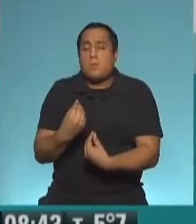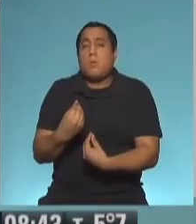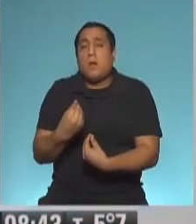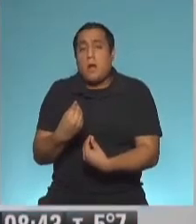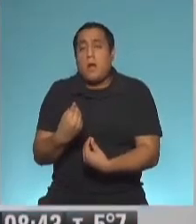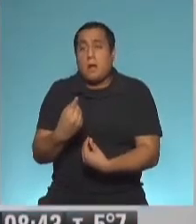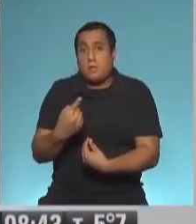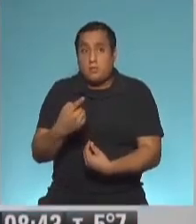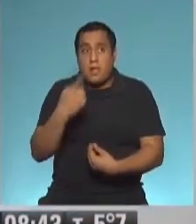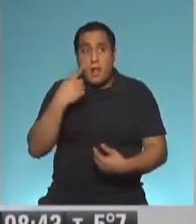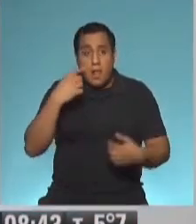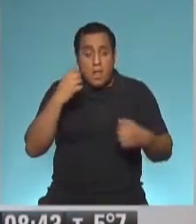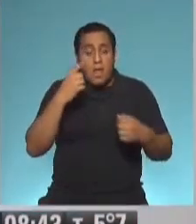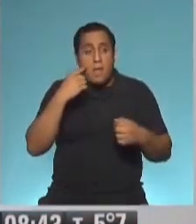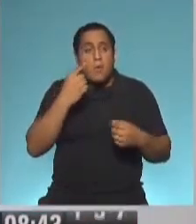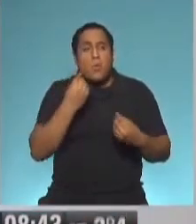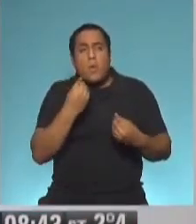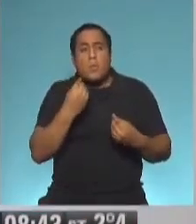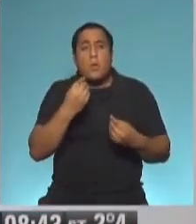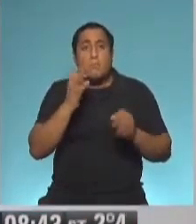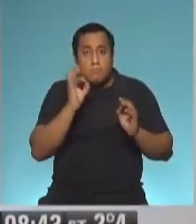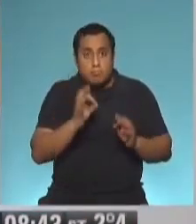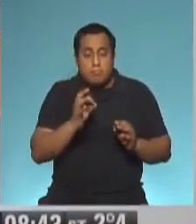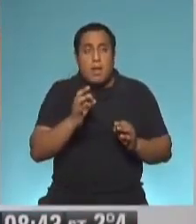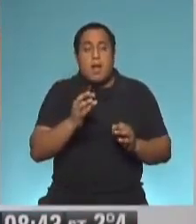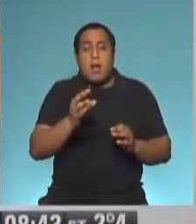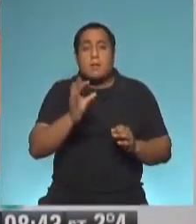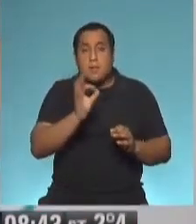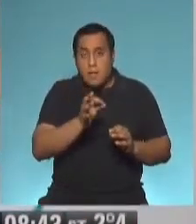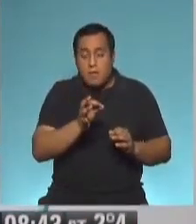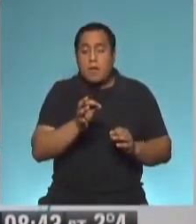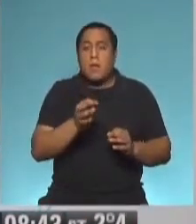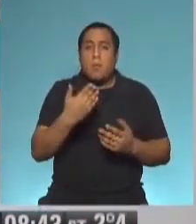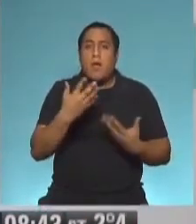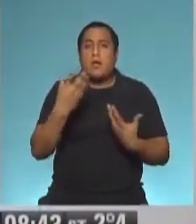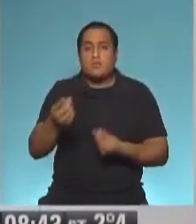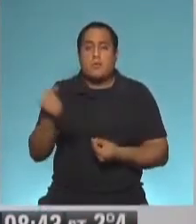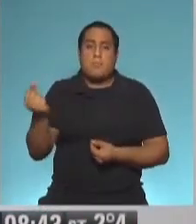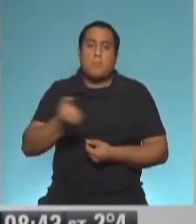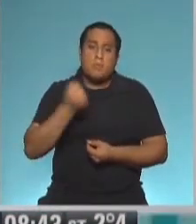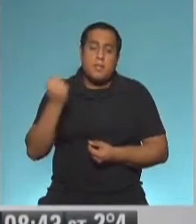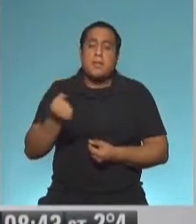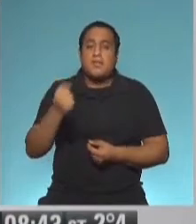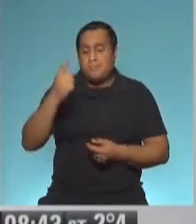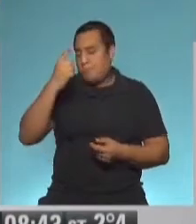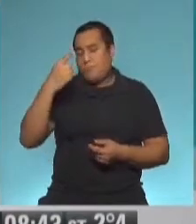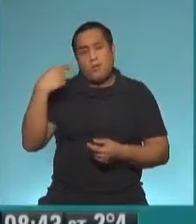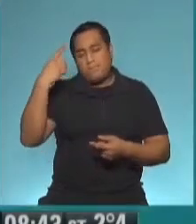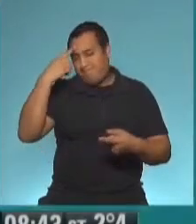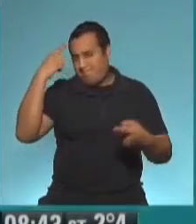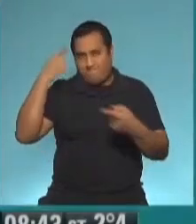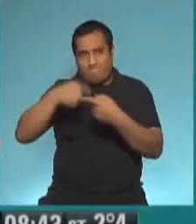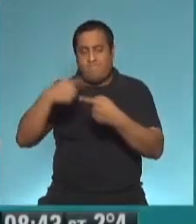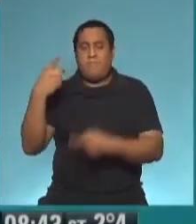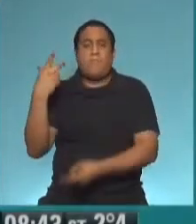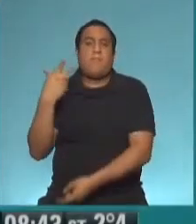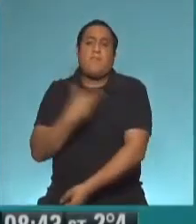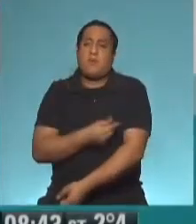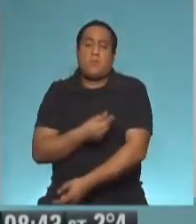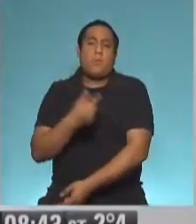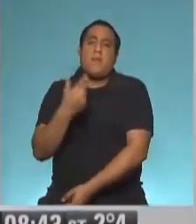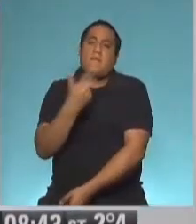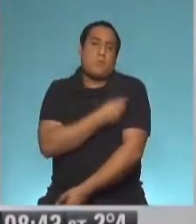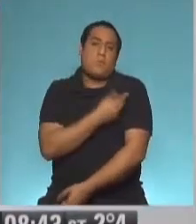generar una ayuda importante. Aunque todo está centrado, obviamente, en la vacuna, pero también, como dice el Ministro